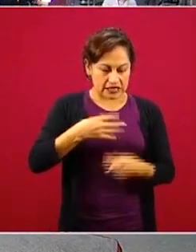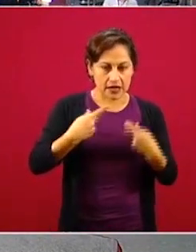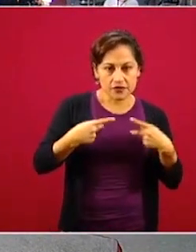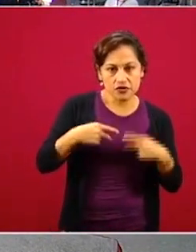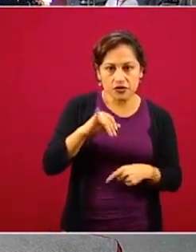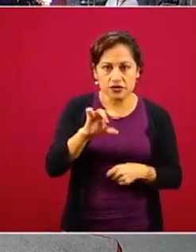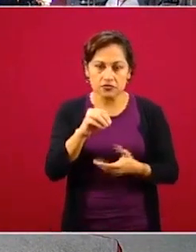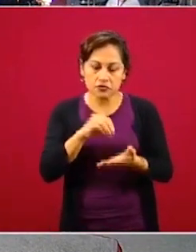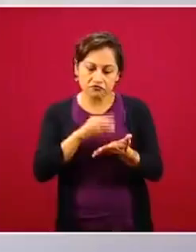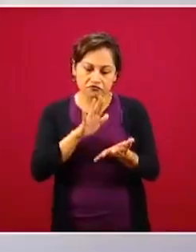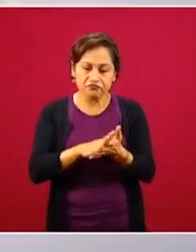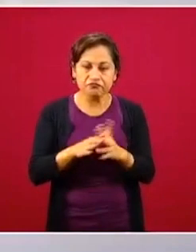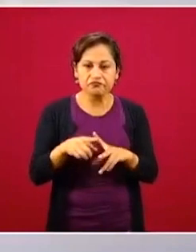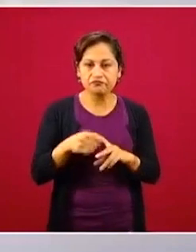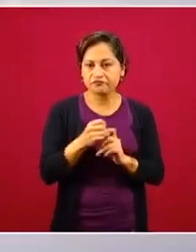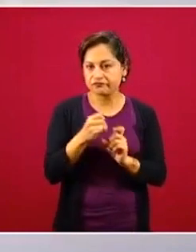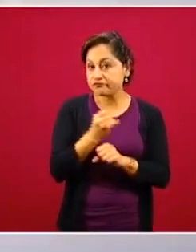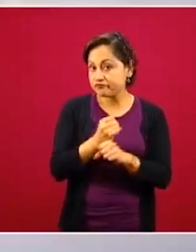bienestar.